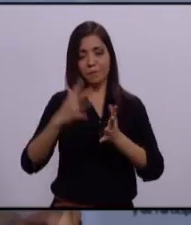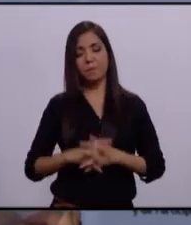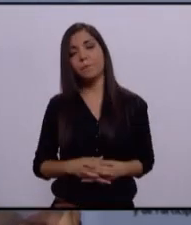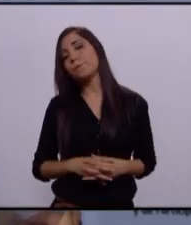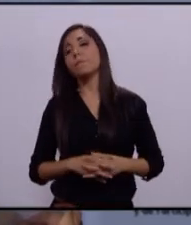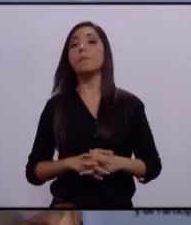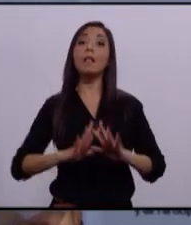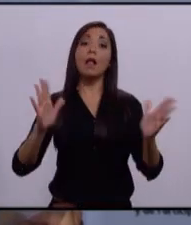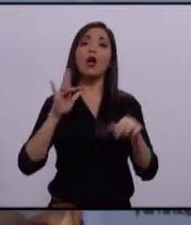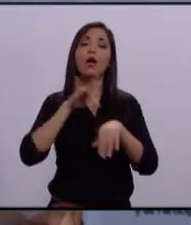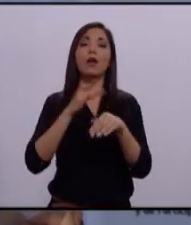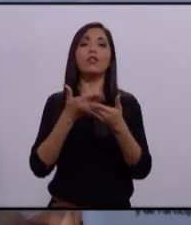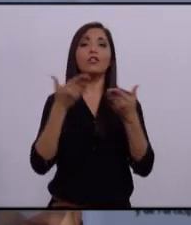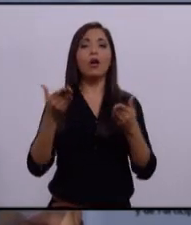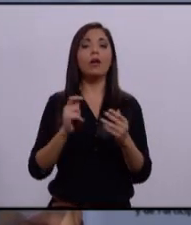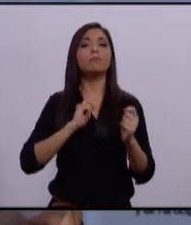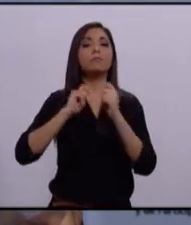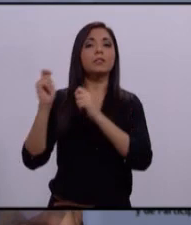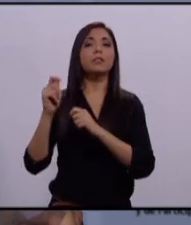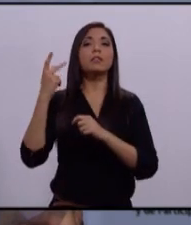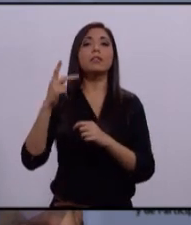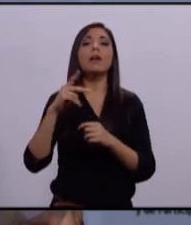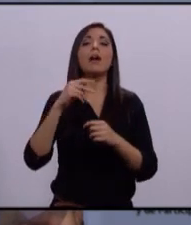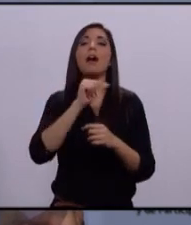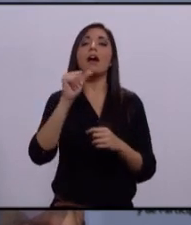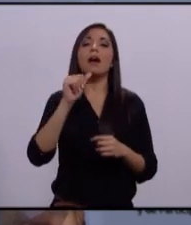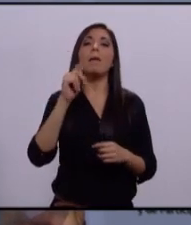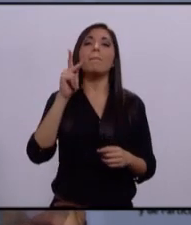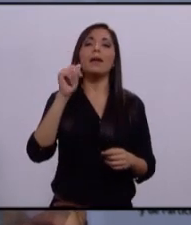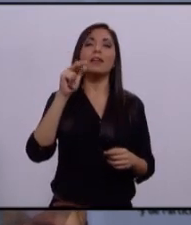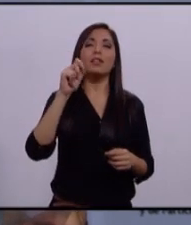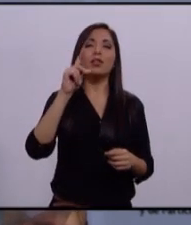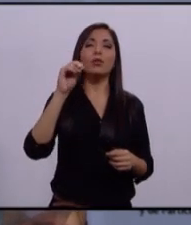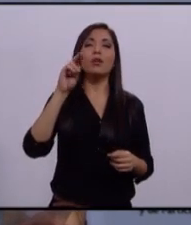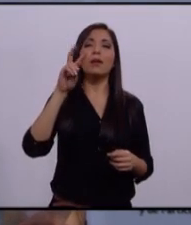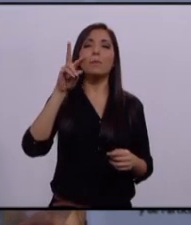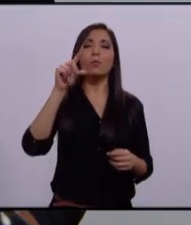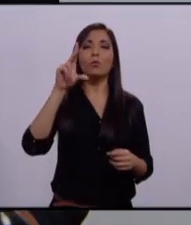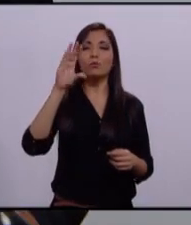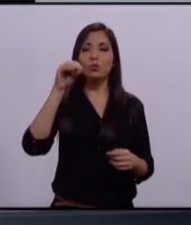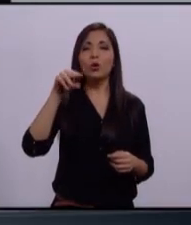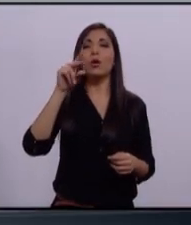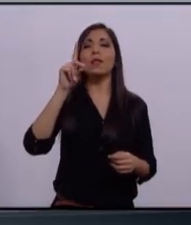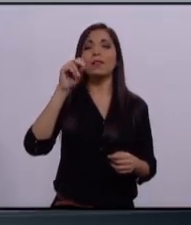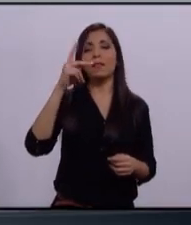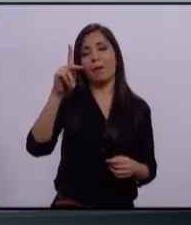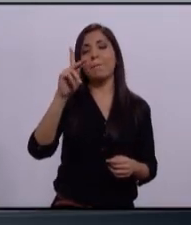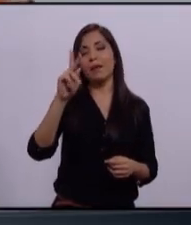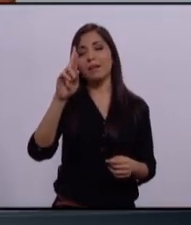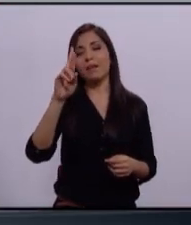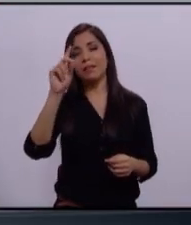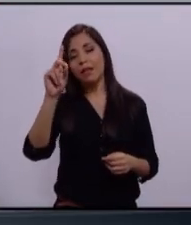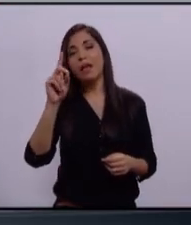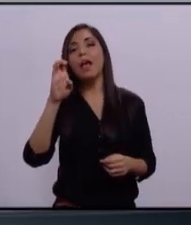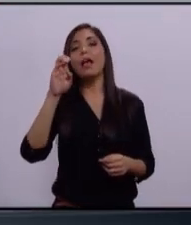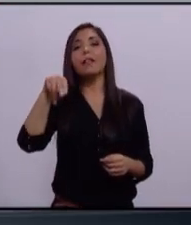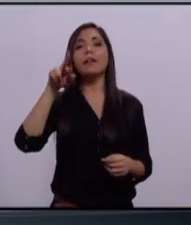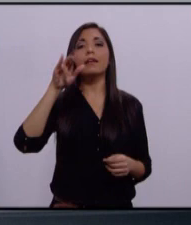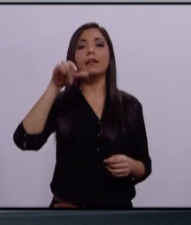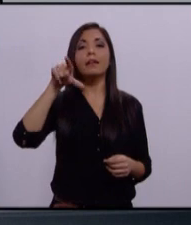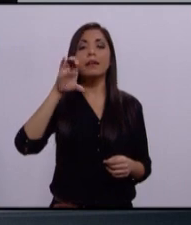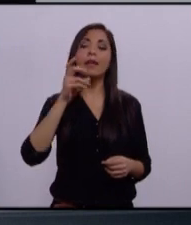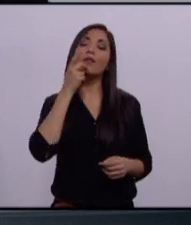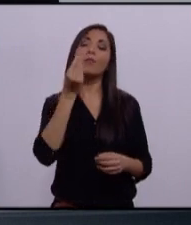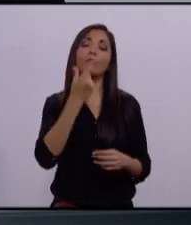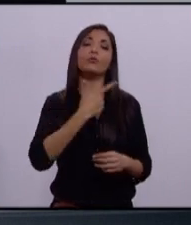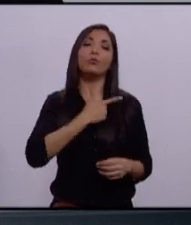El turno ahora del candidato del Partido de la Revolución Democrática, Enrique Velázquez. Muy buenas noches. Un saludo con mucho gusto a la gente que